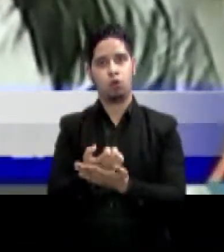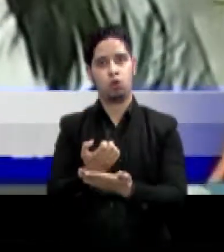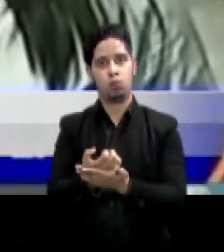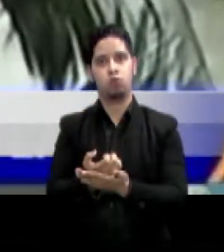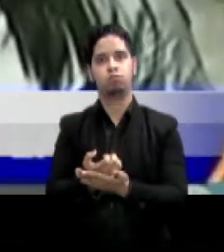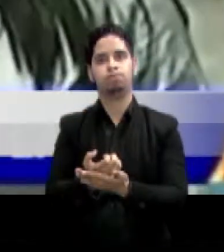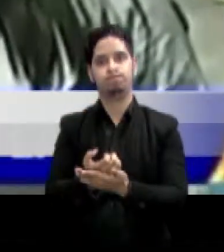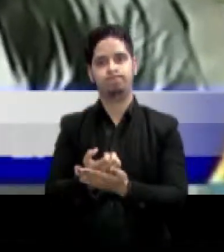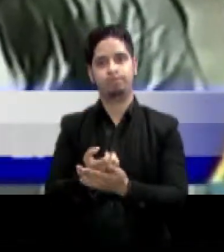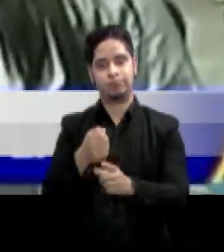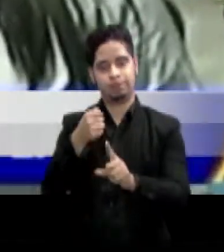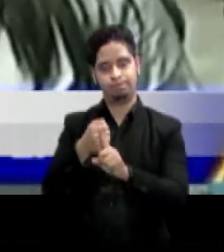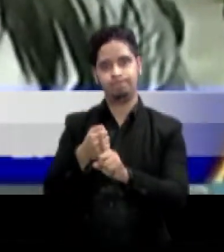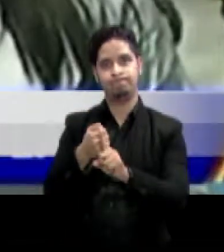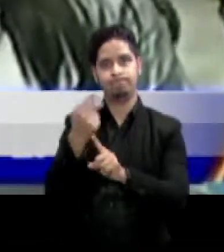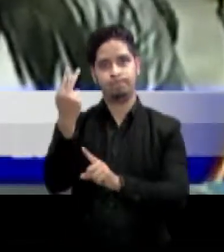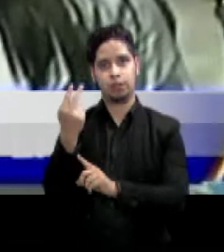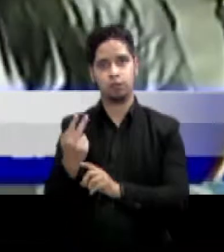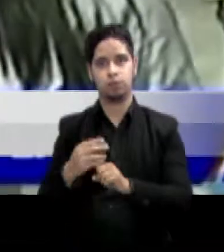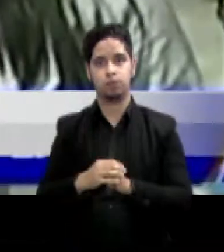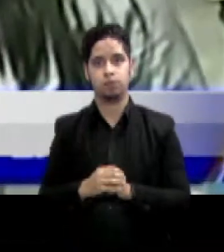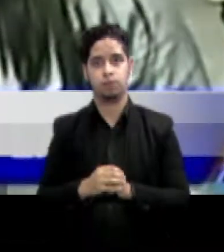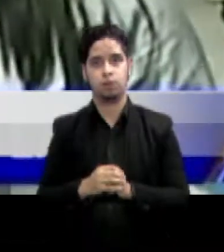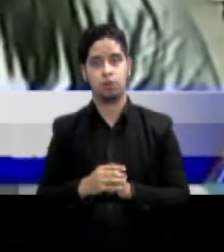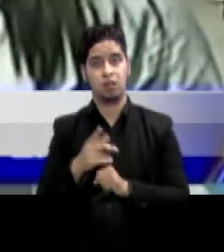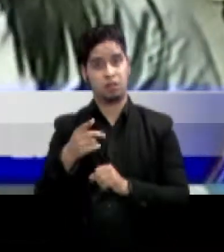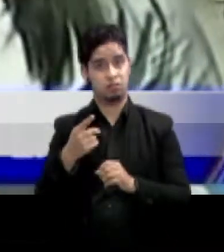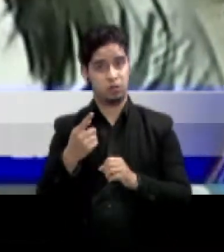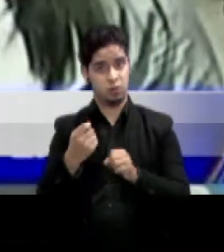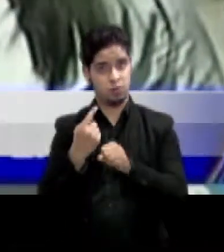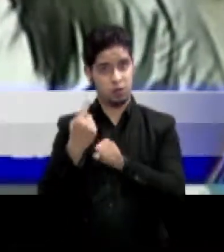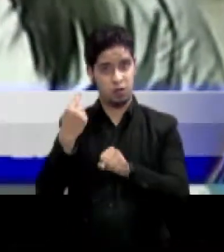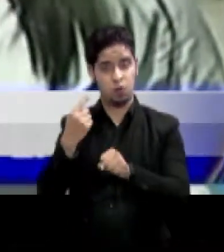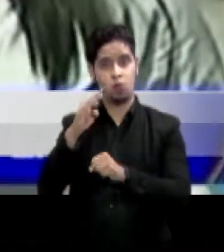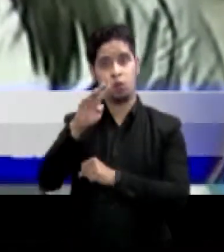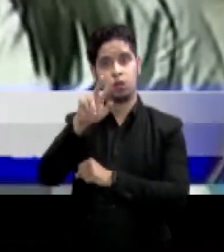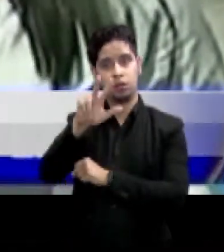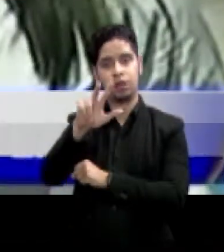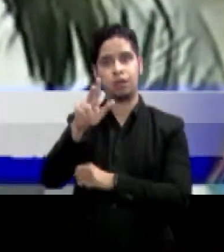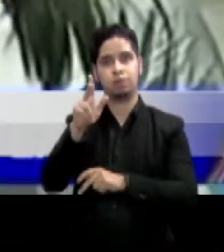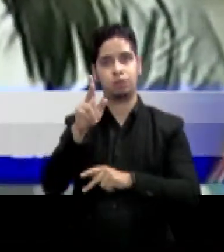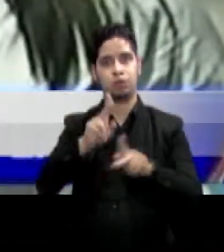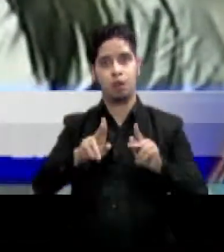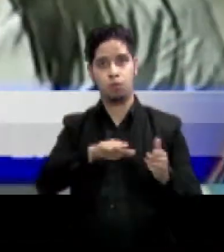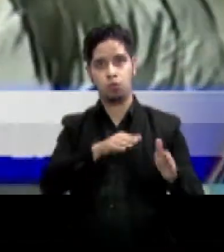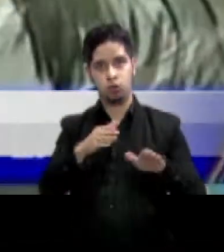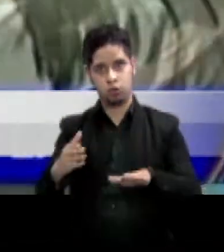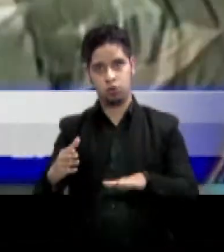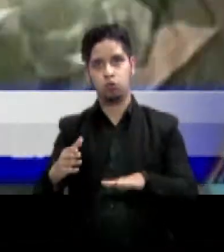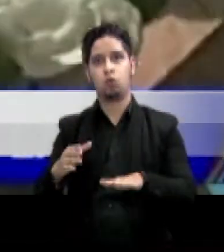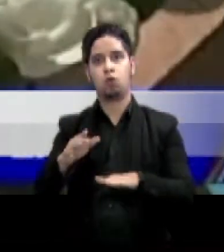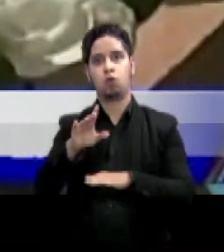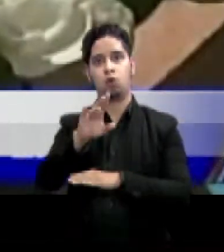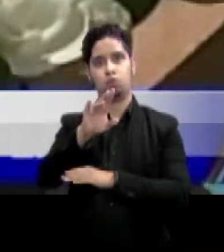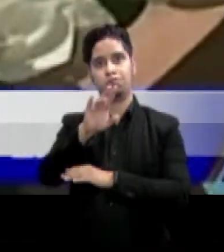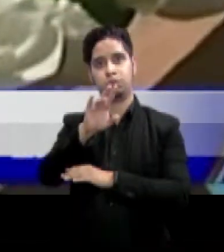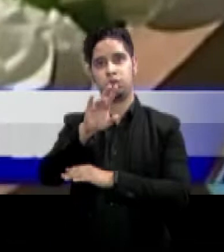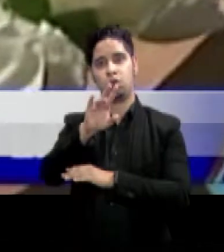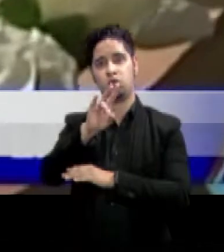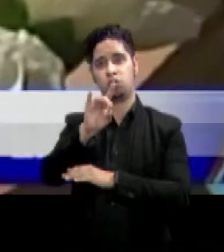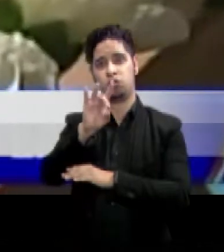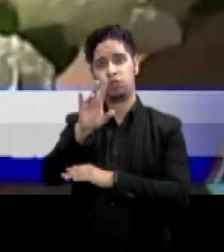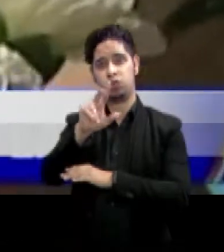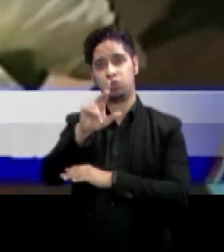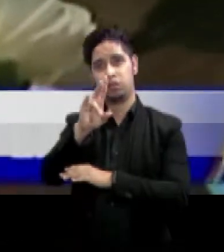Las manifestaciones del año pasado dejaron 43 personas fallecidas, 878 heridos y cientos de detenidos.